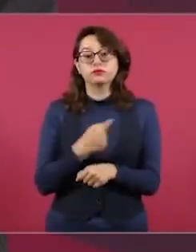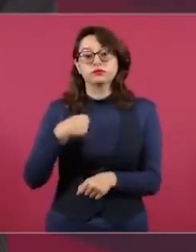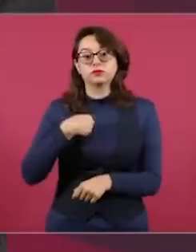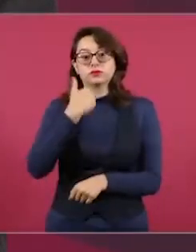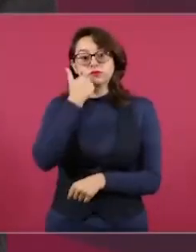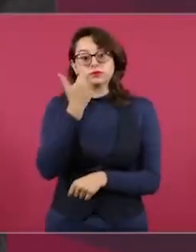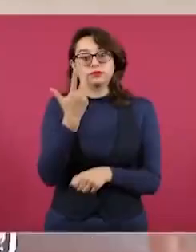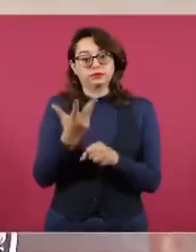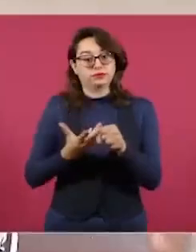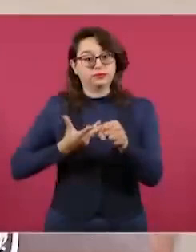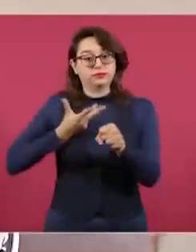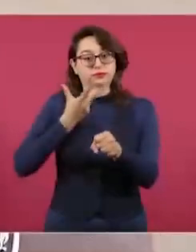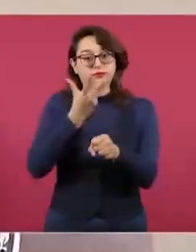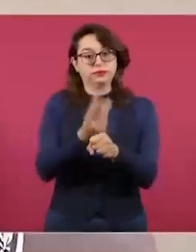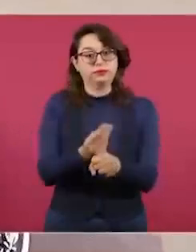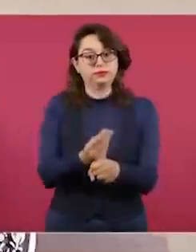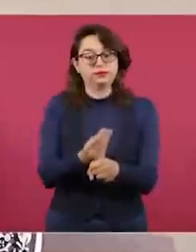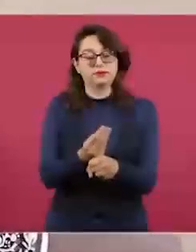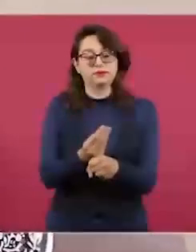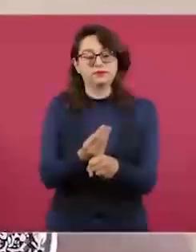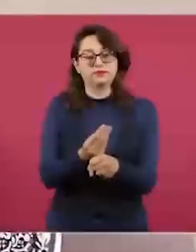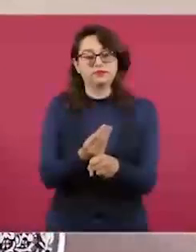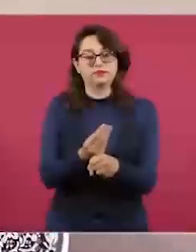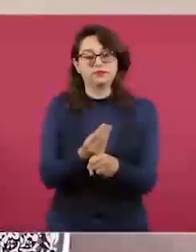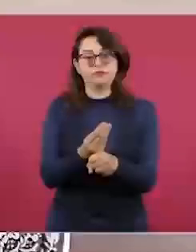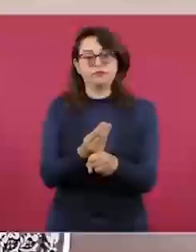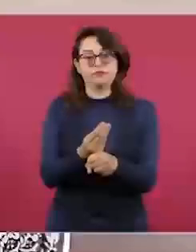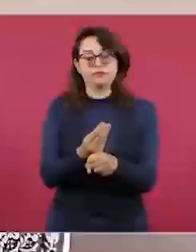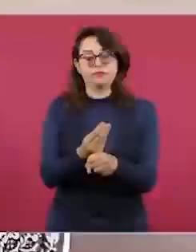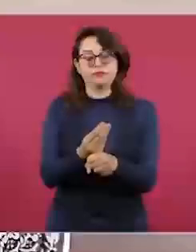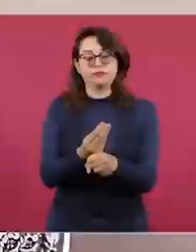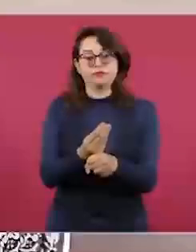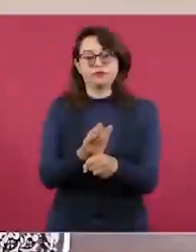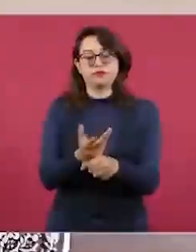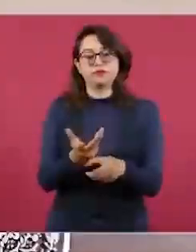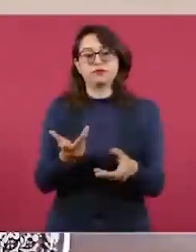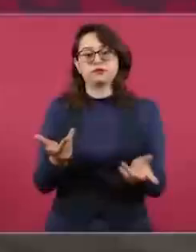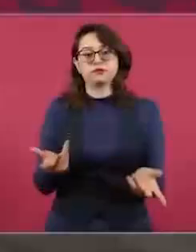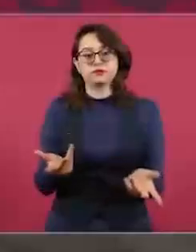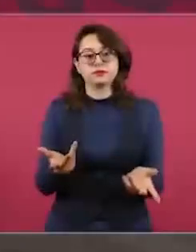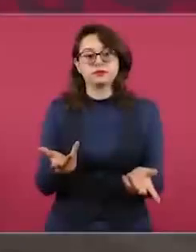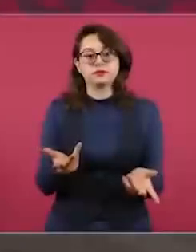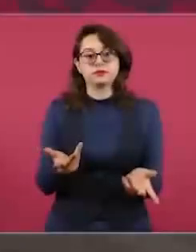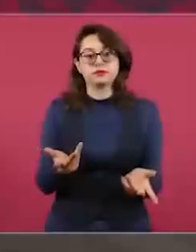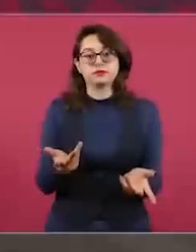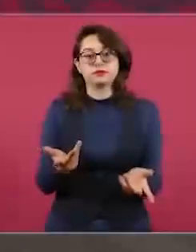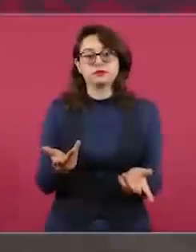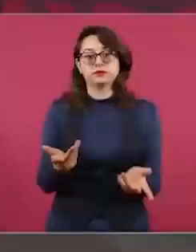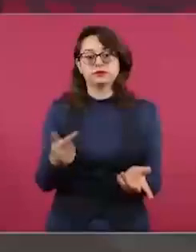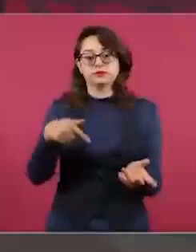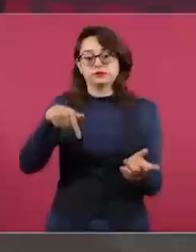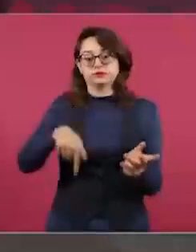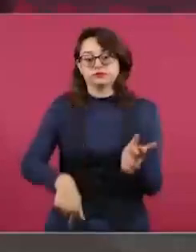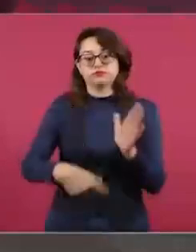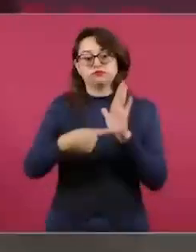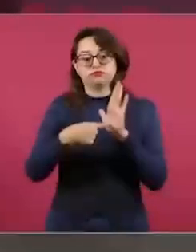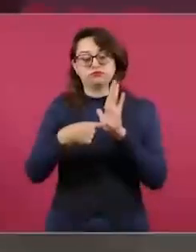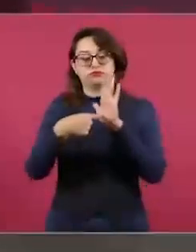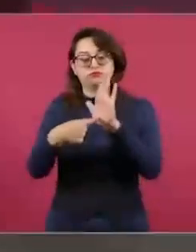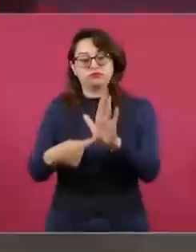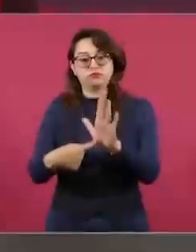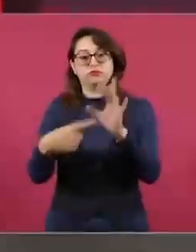que una vez aquí, hace poco, hablé del fraude